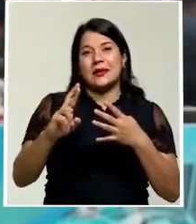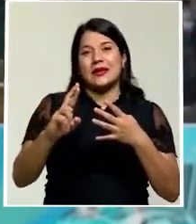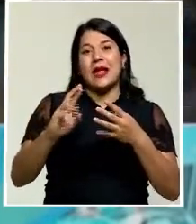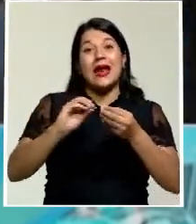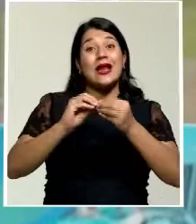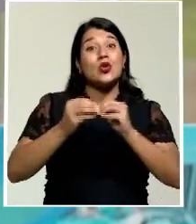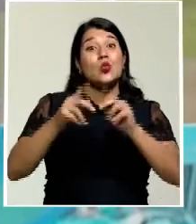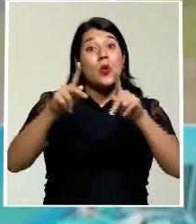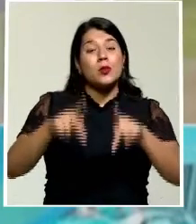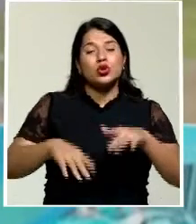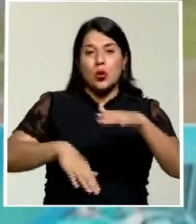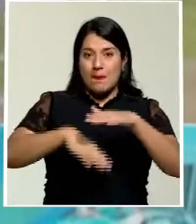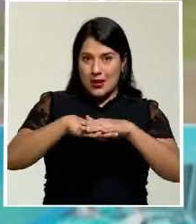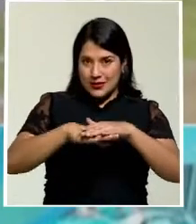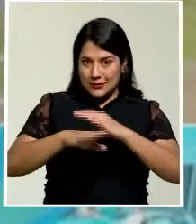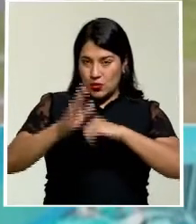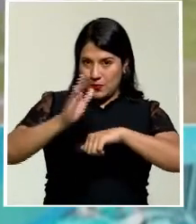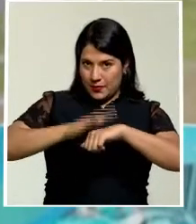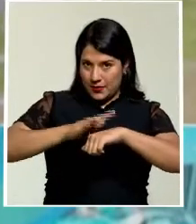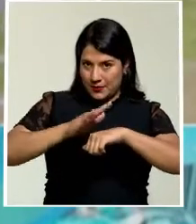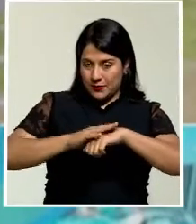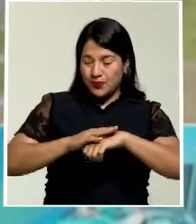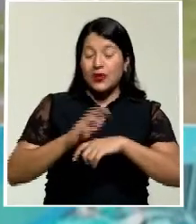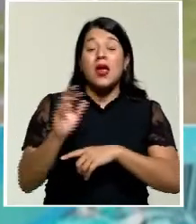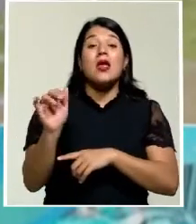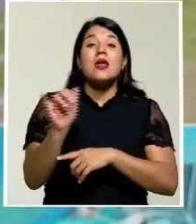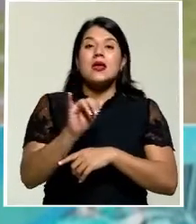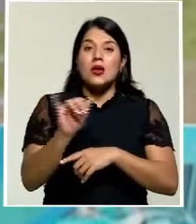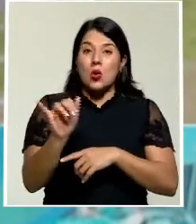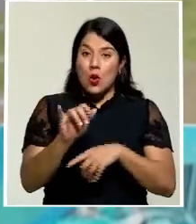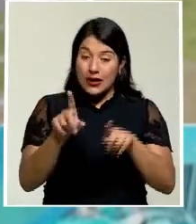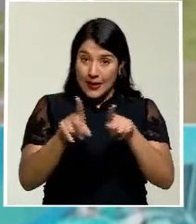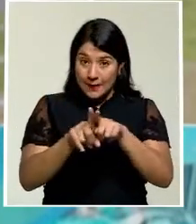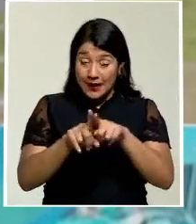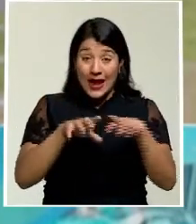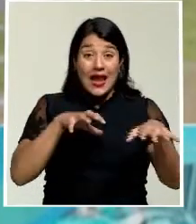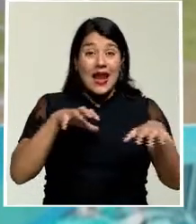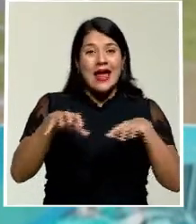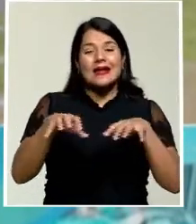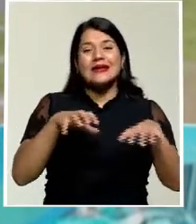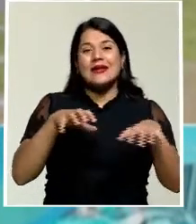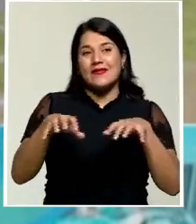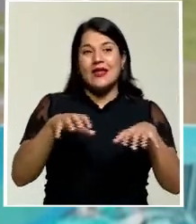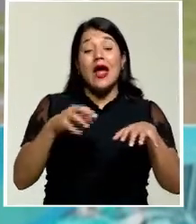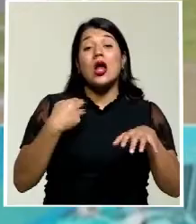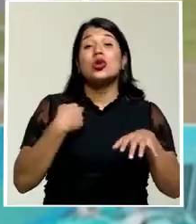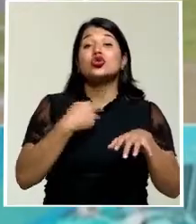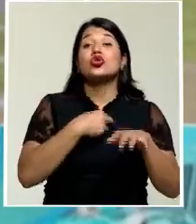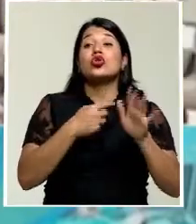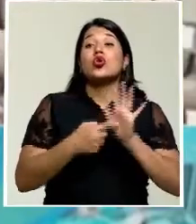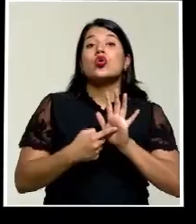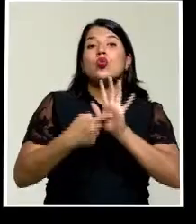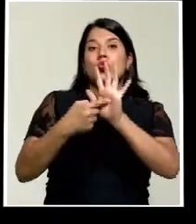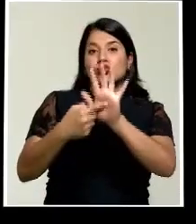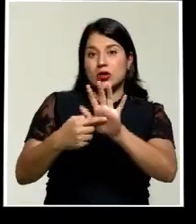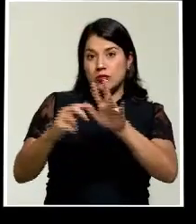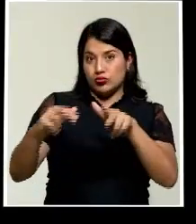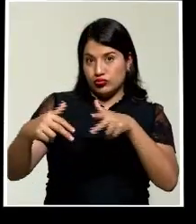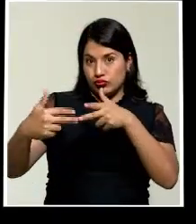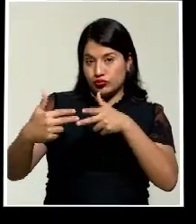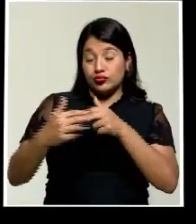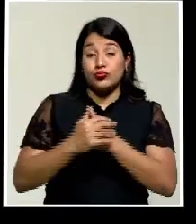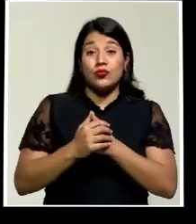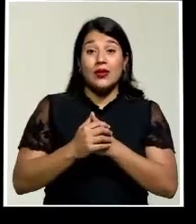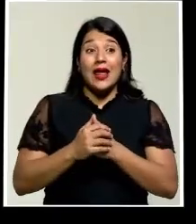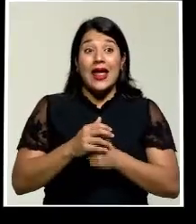permitido. Adicionalmente, tomando en cuenta esta particularidad, la actividad se va a estar transmitiendo por plataformas digitales. Además de esa